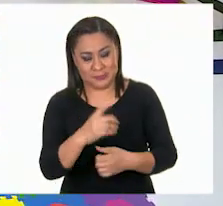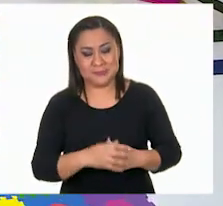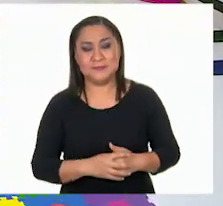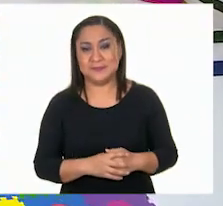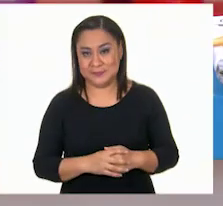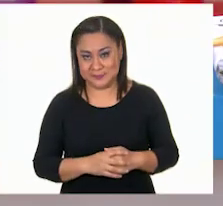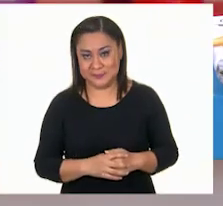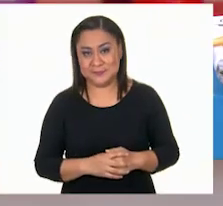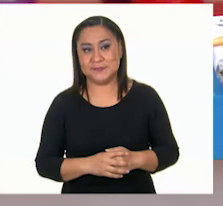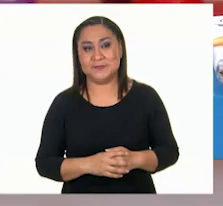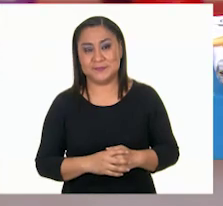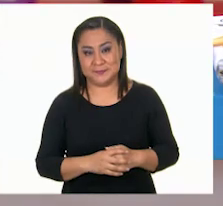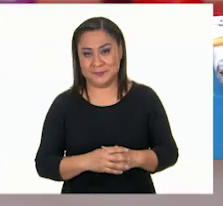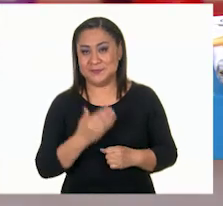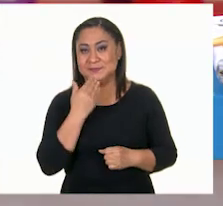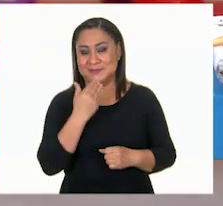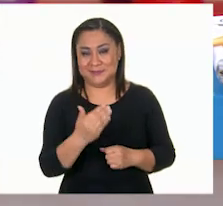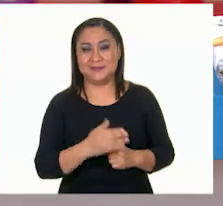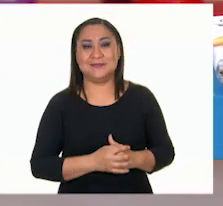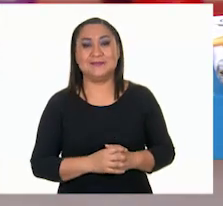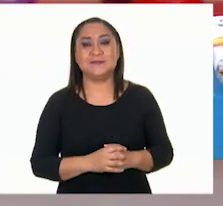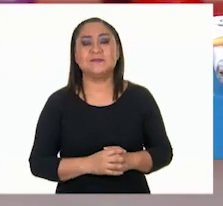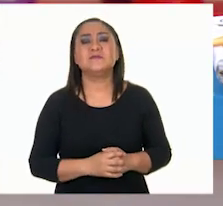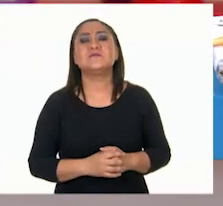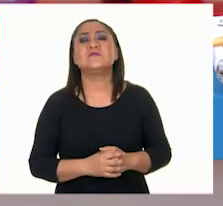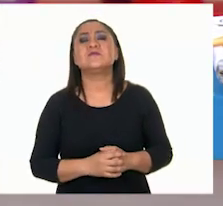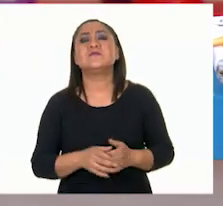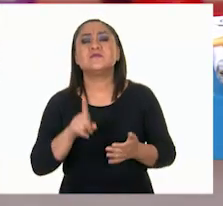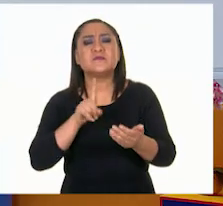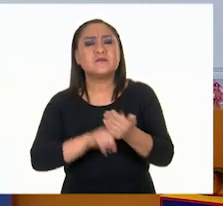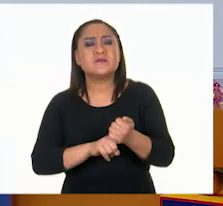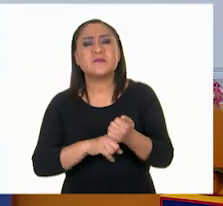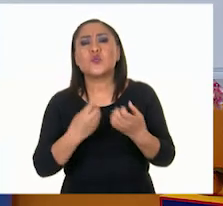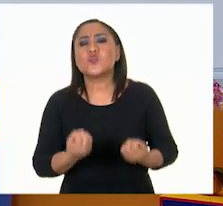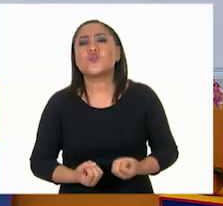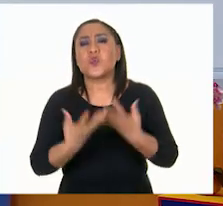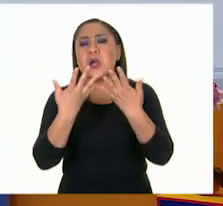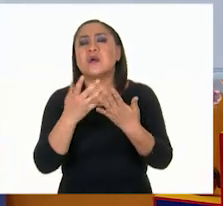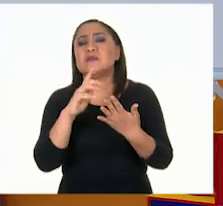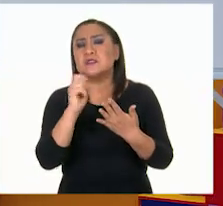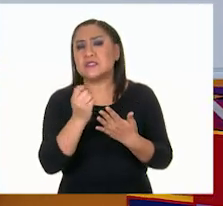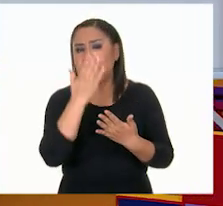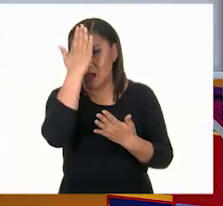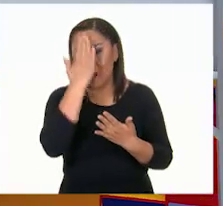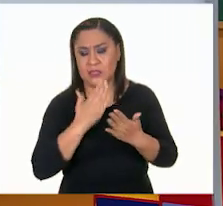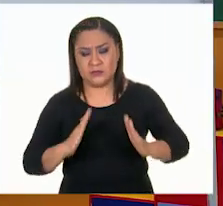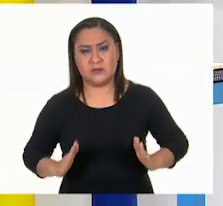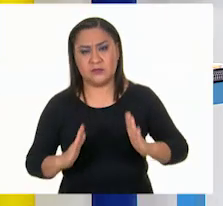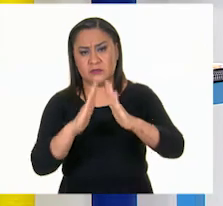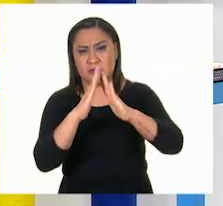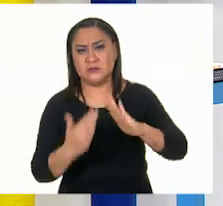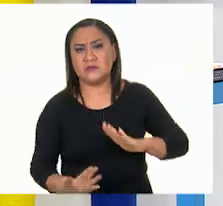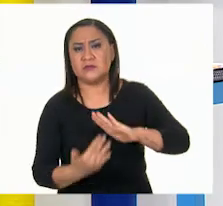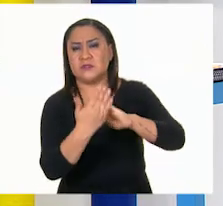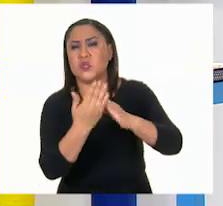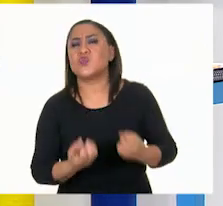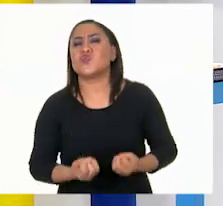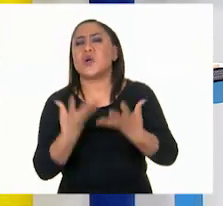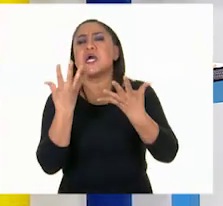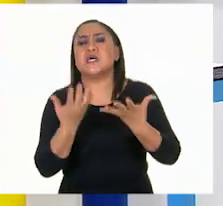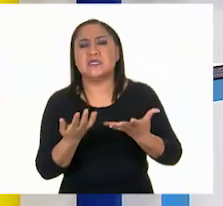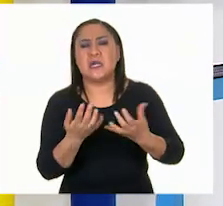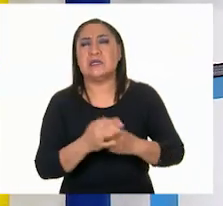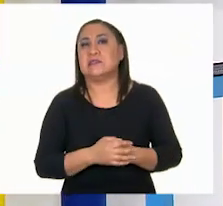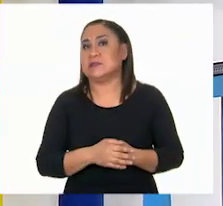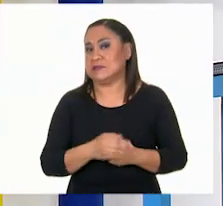Vamos a colocarla. ¿Y cuántas caras crees que tenga? Pues vamos a contarlas, a mí me suena que va a tener